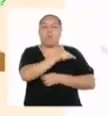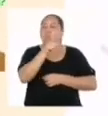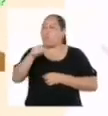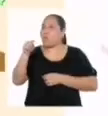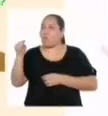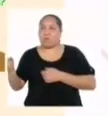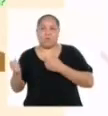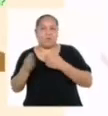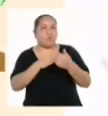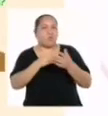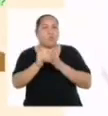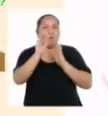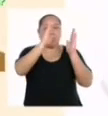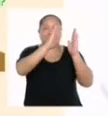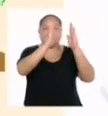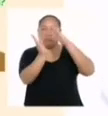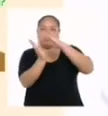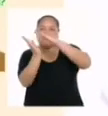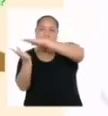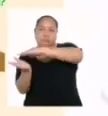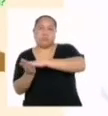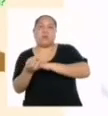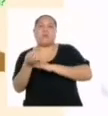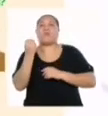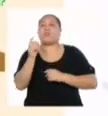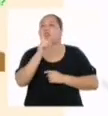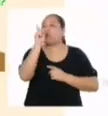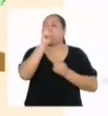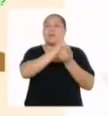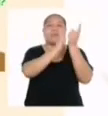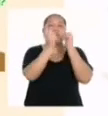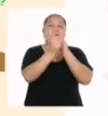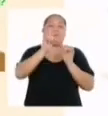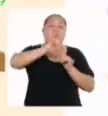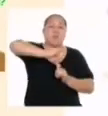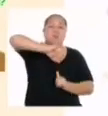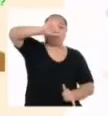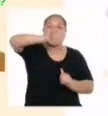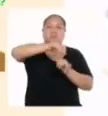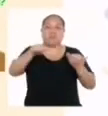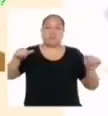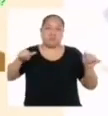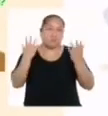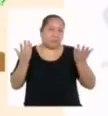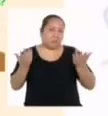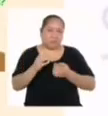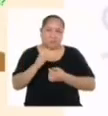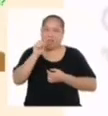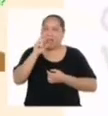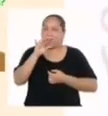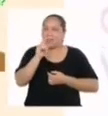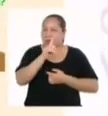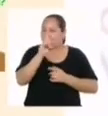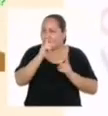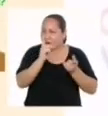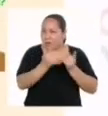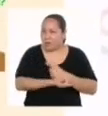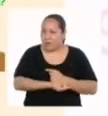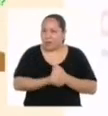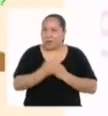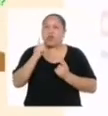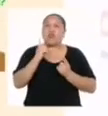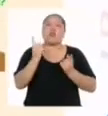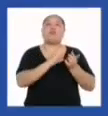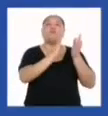cualquiera de los tres casos debido a que no se están modificando las medidas de las aristas o caras del prisma mostrado.